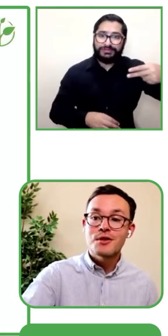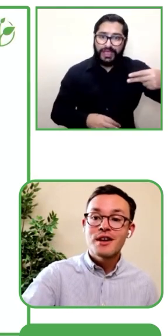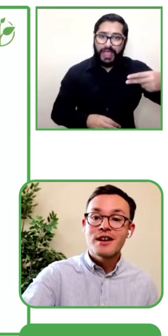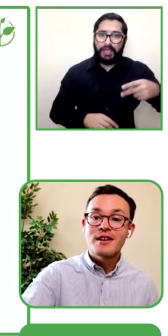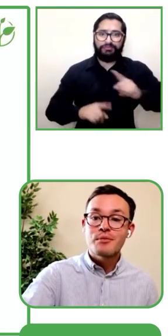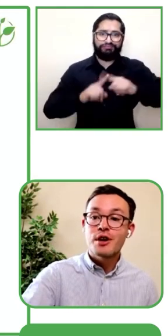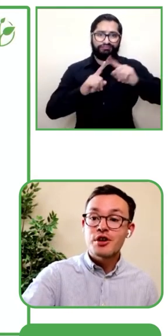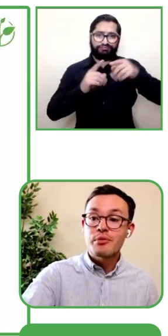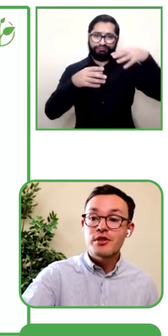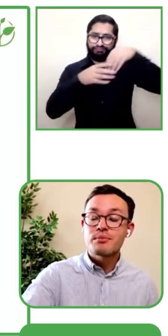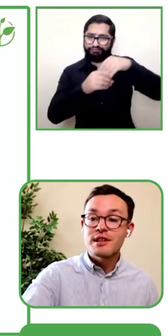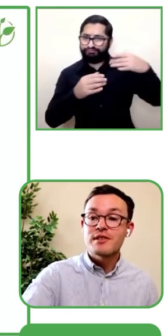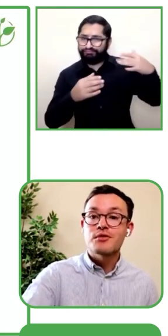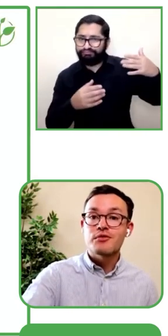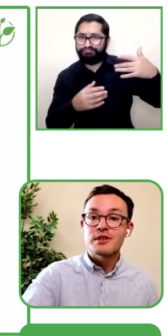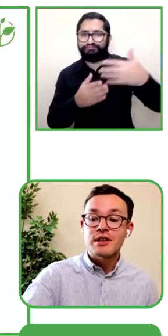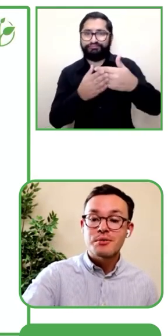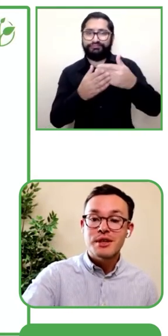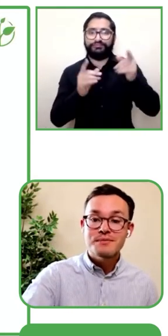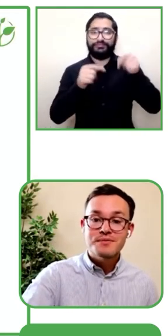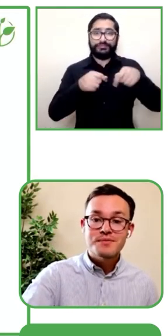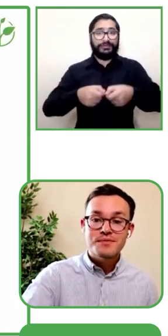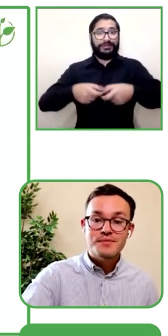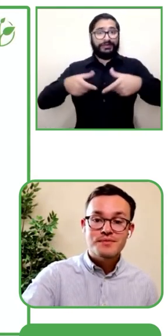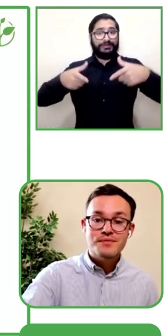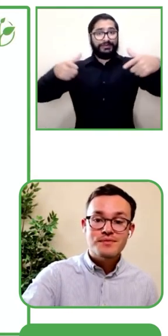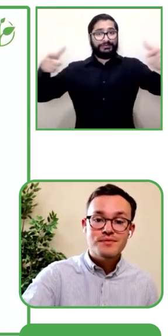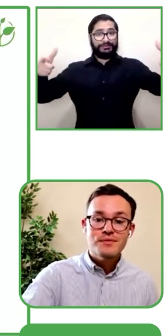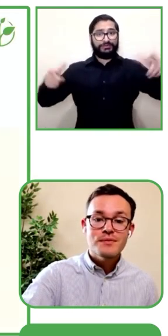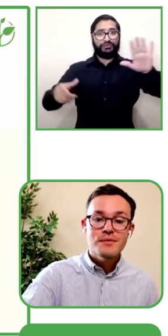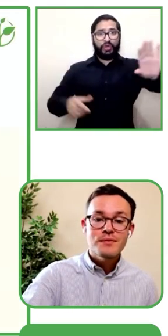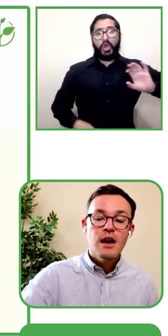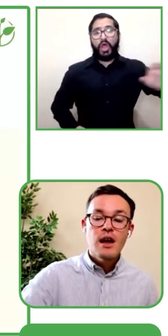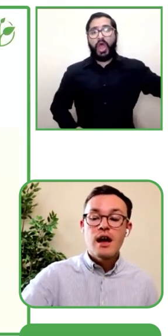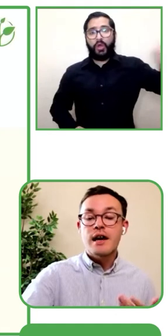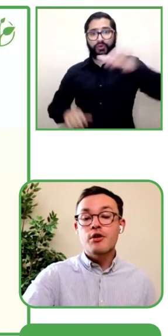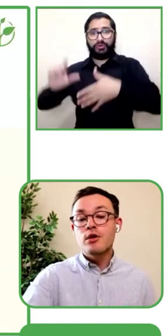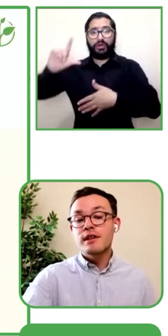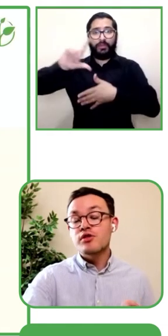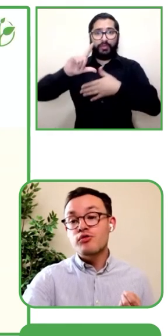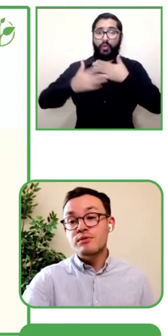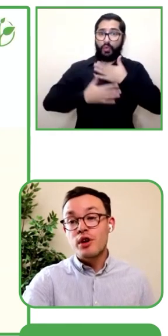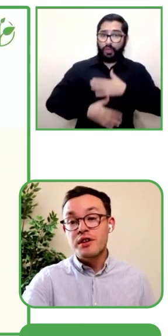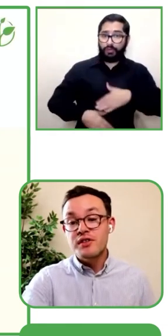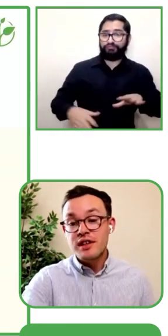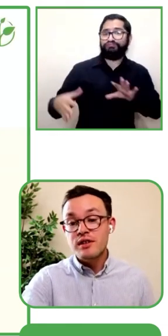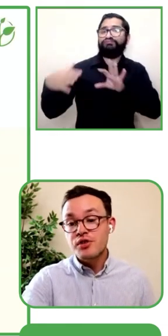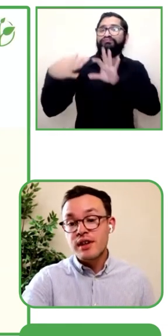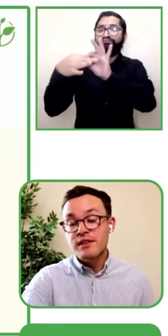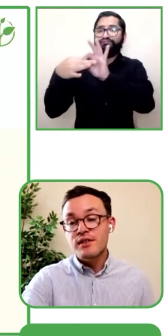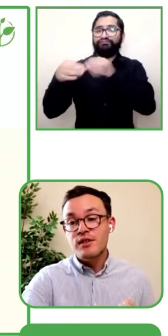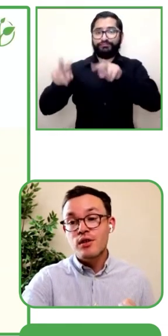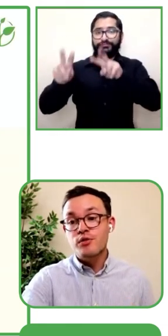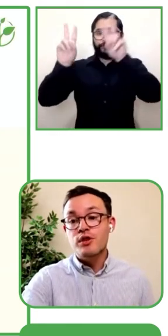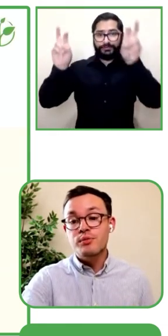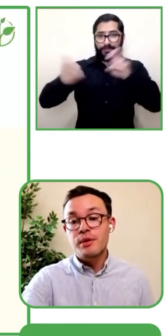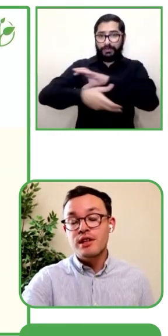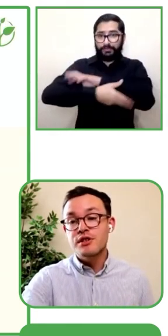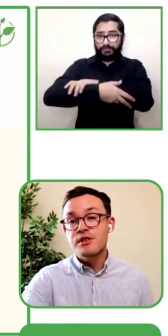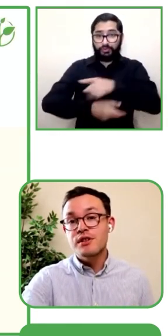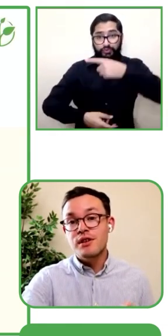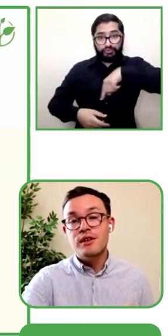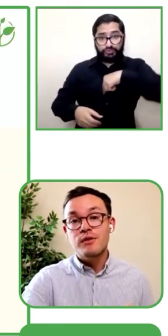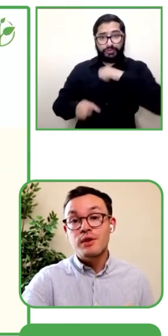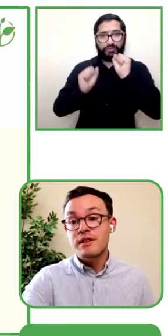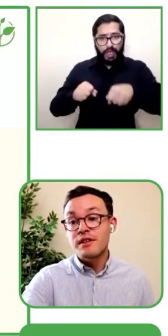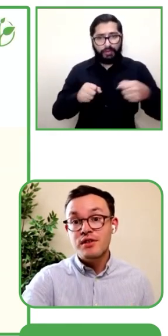y si están observando esto y les gustaría asociarse con nosotros por favor contáctenos. Nuestra